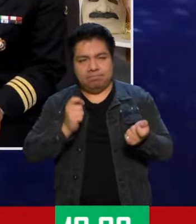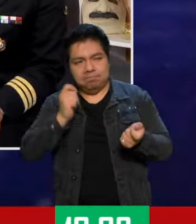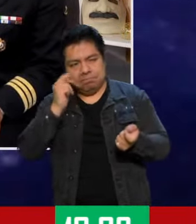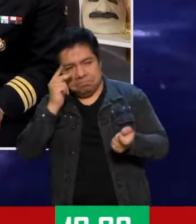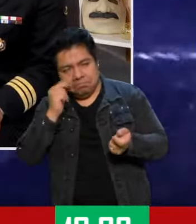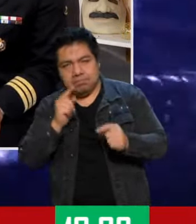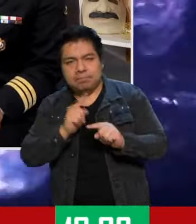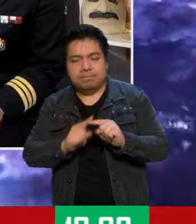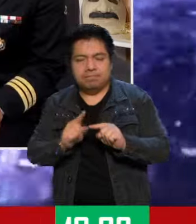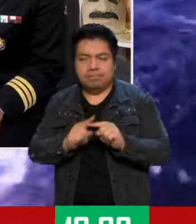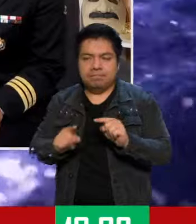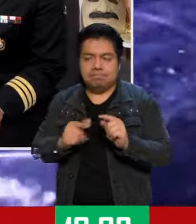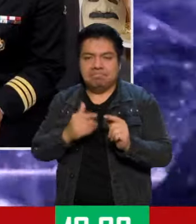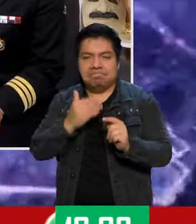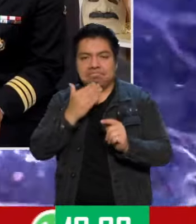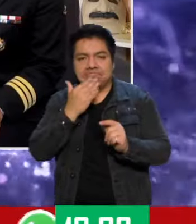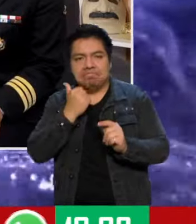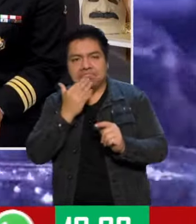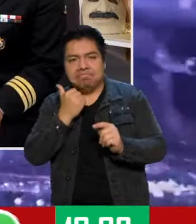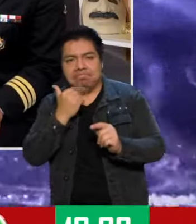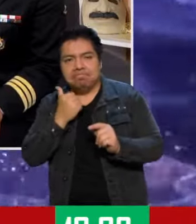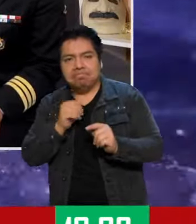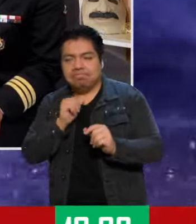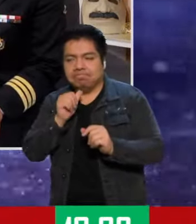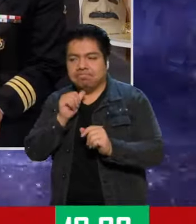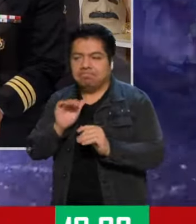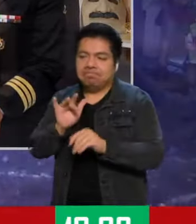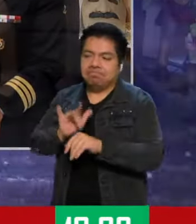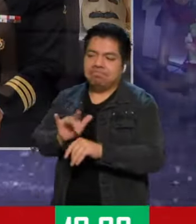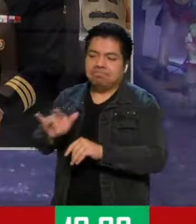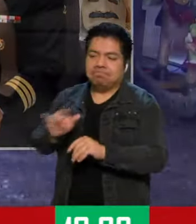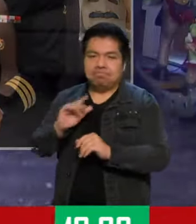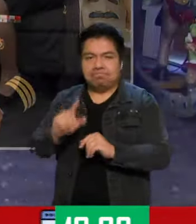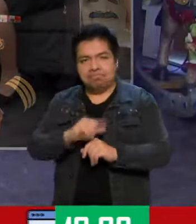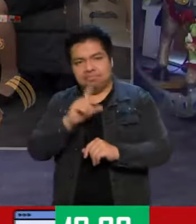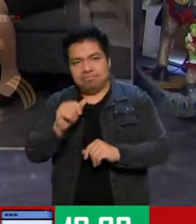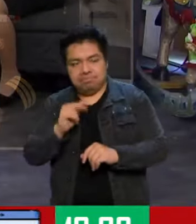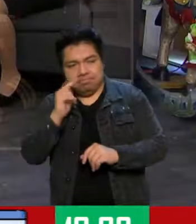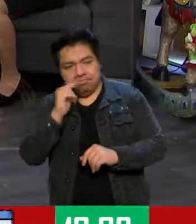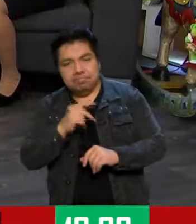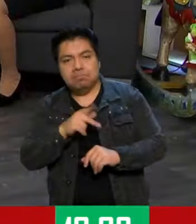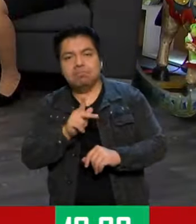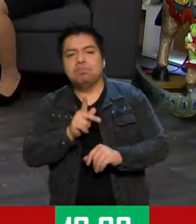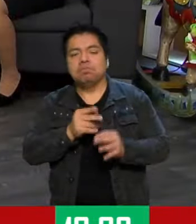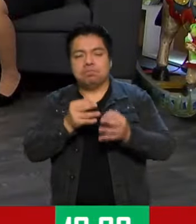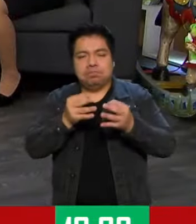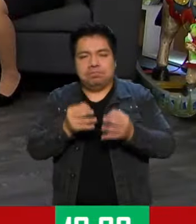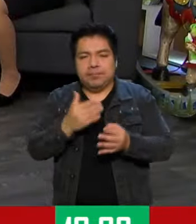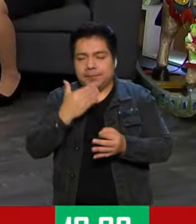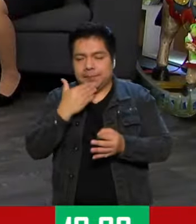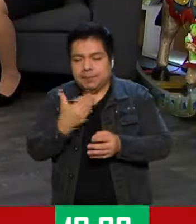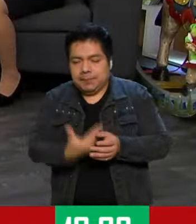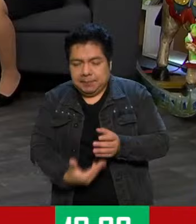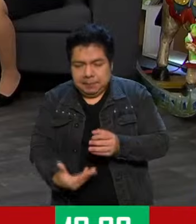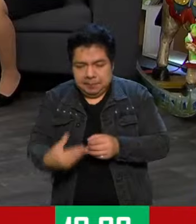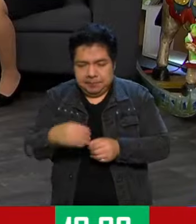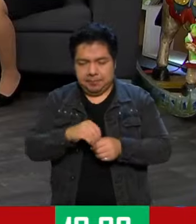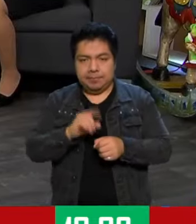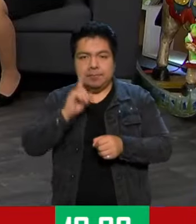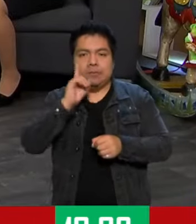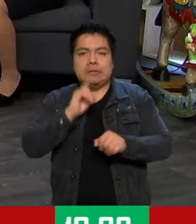no se, ya no se les tomó en cuenta. Después de don Porfirio ya no... Pero iba muy bien la inclusión. Pues es que eran